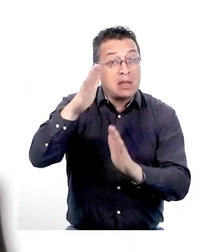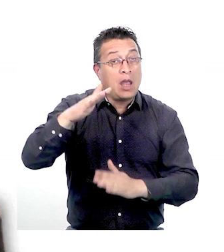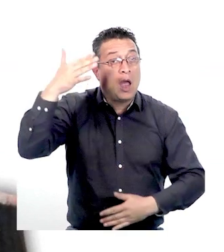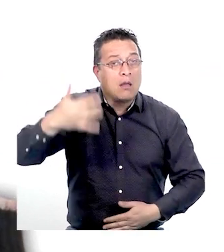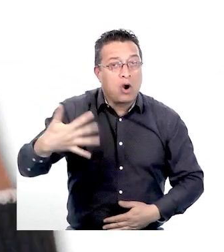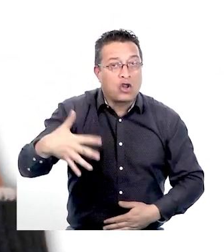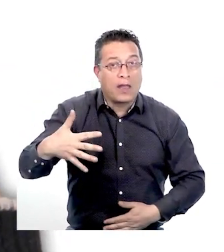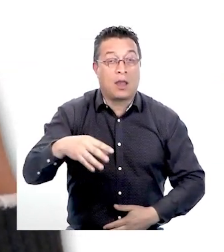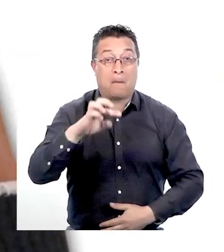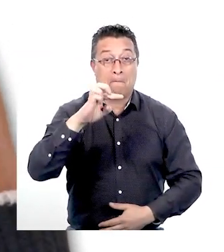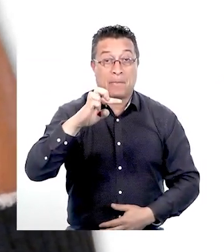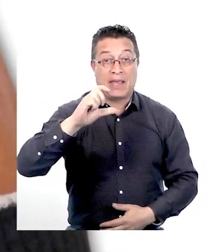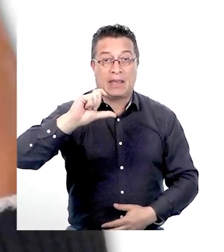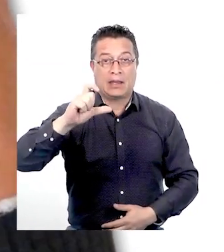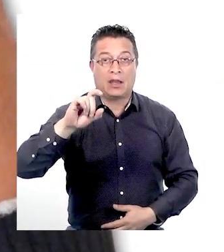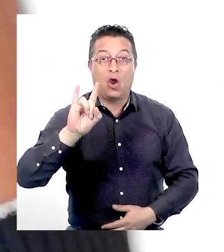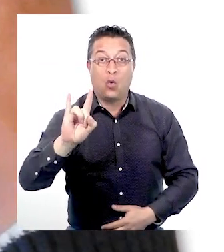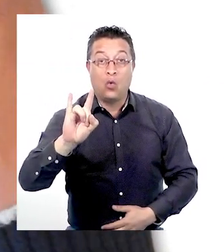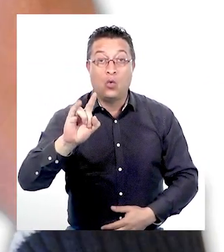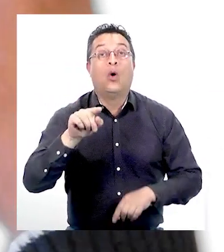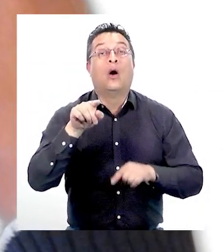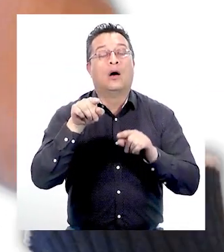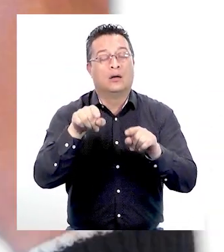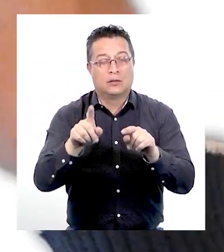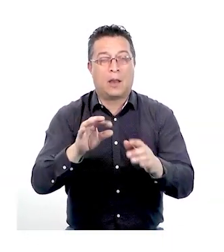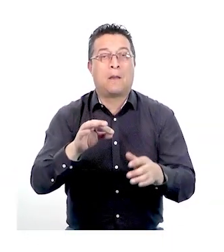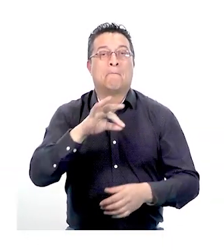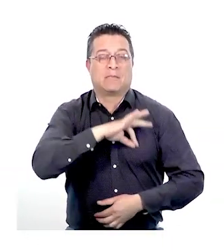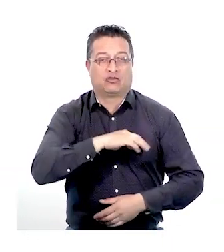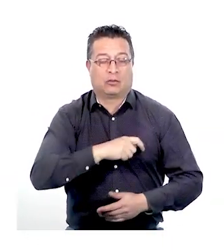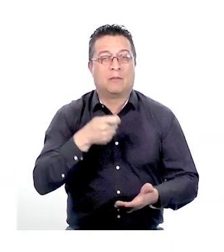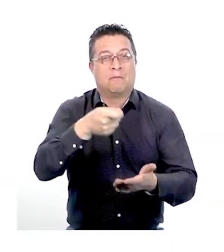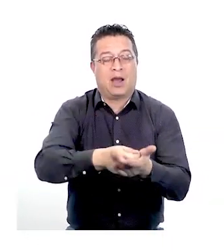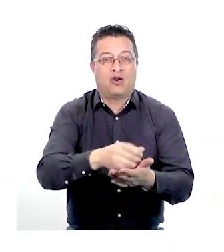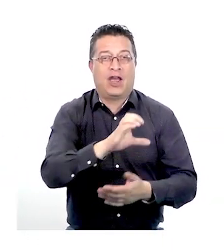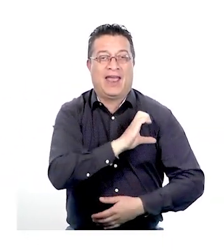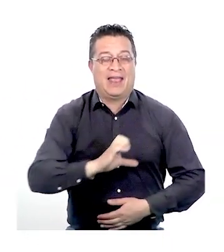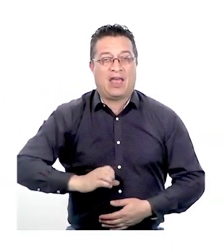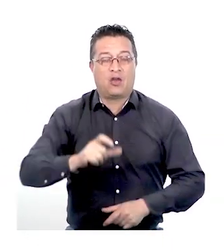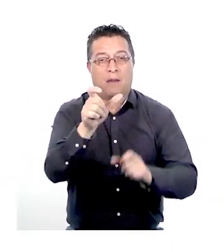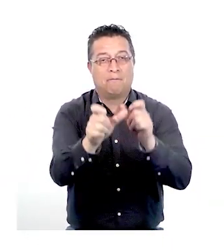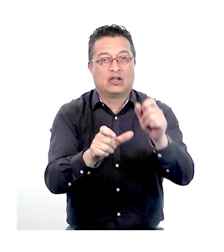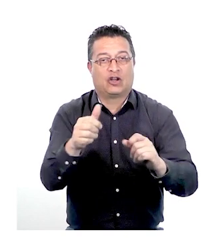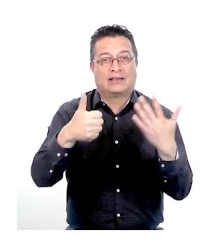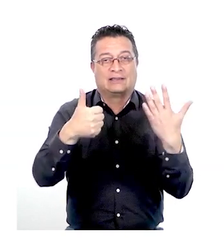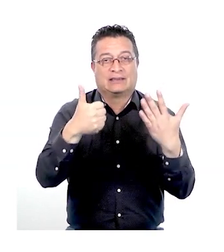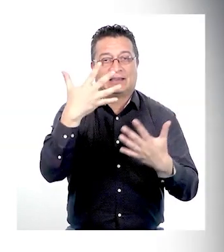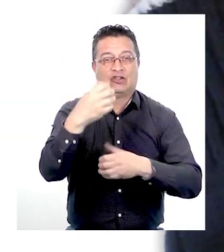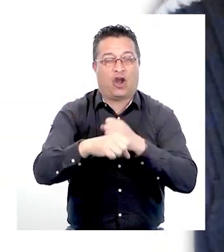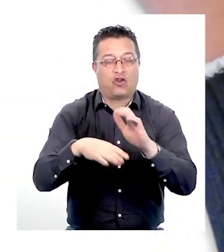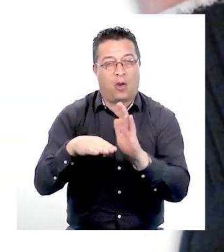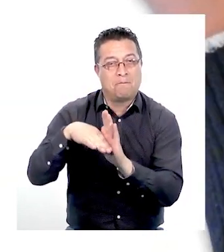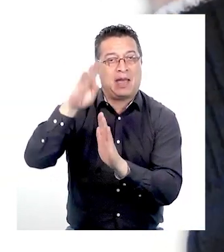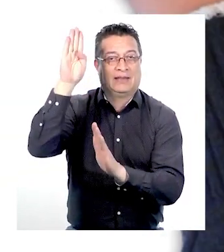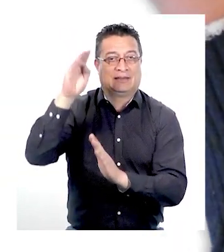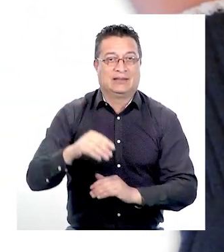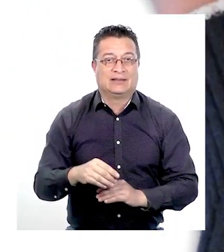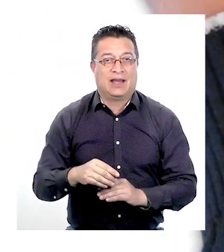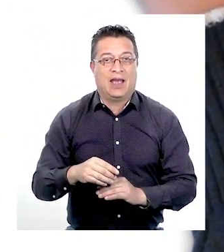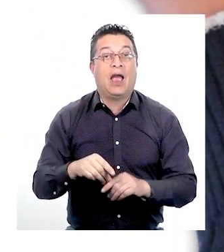importante es que la PGU es una pensión que paga el Estado para personas de 65 años y más.